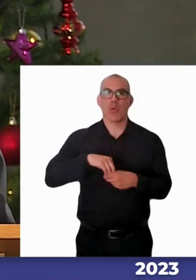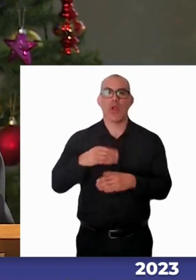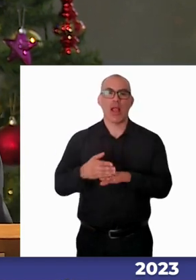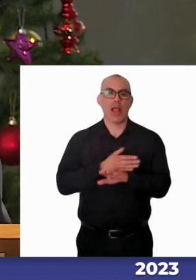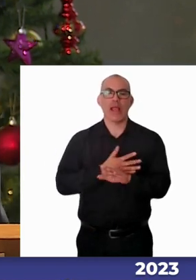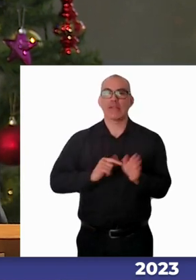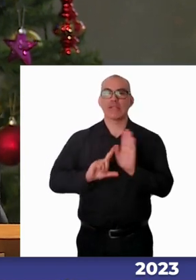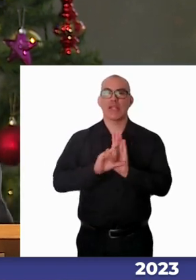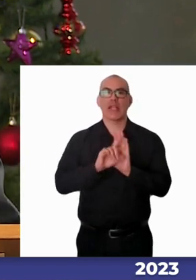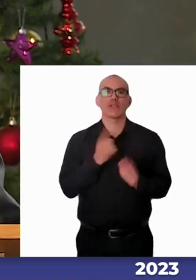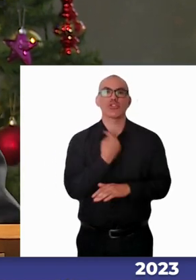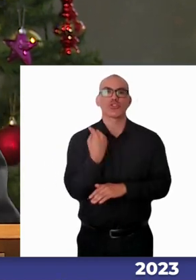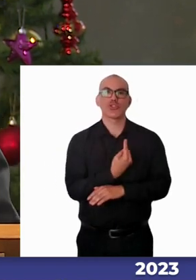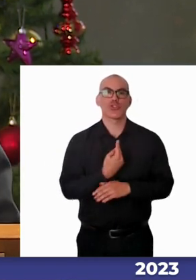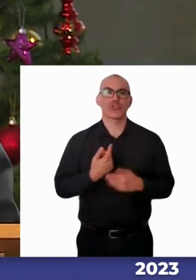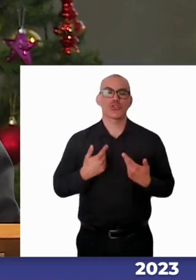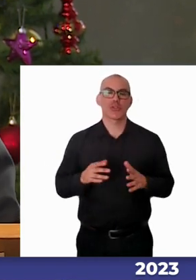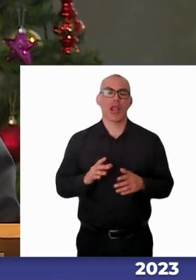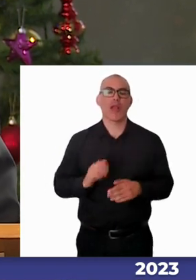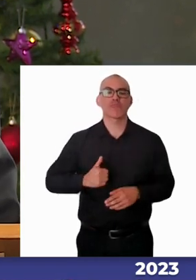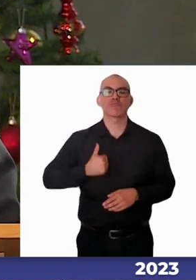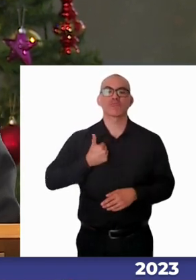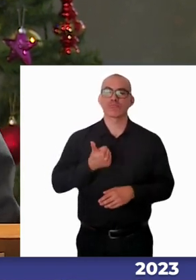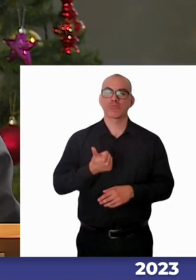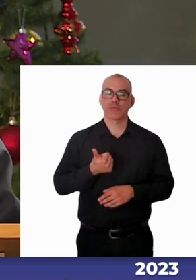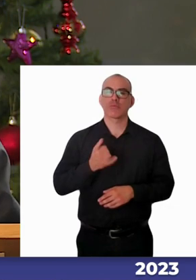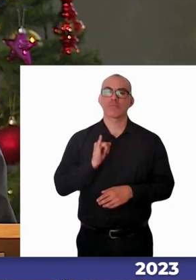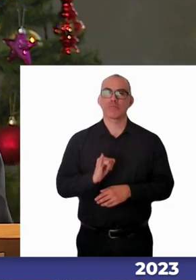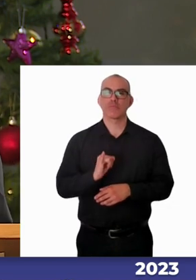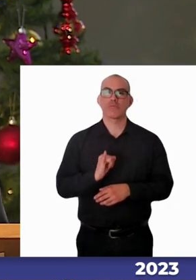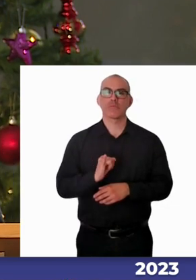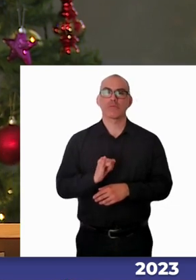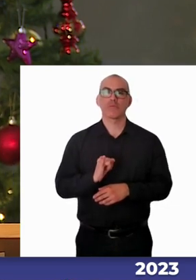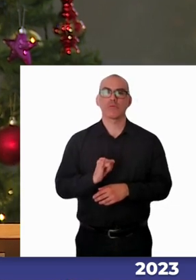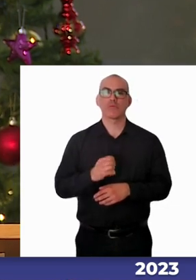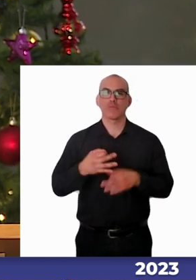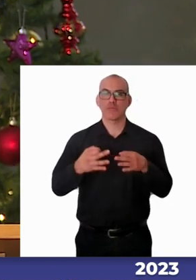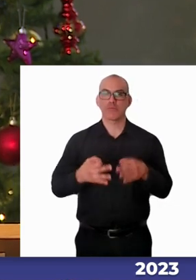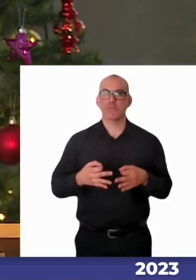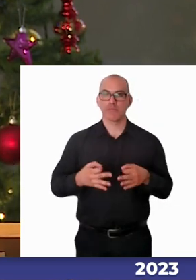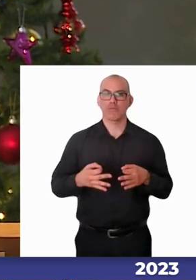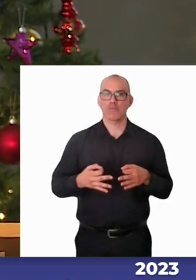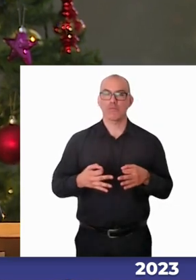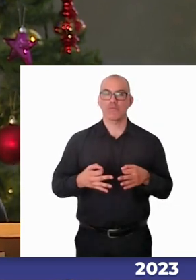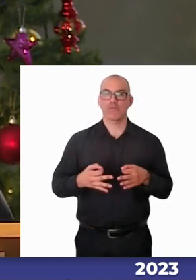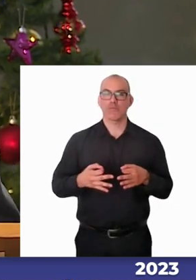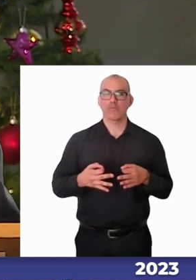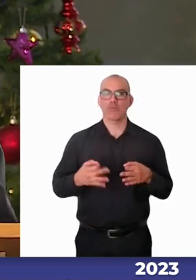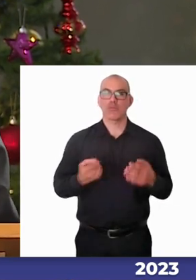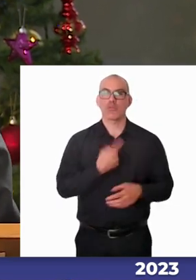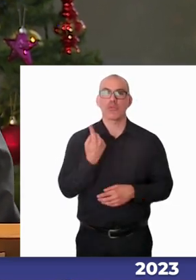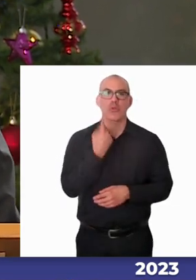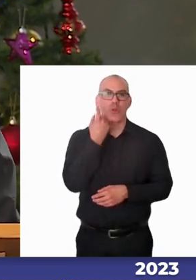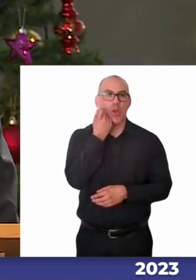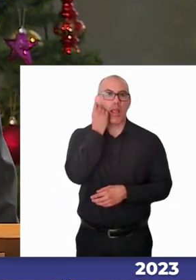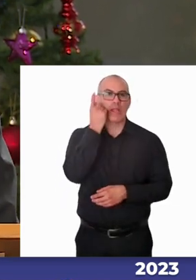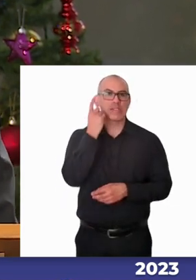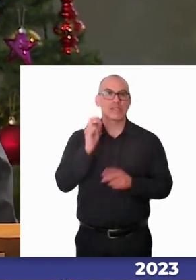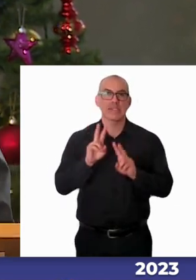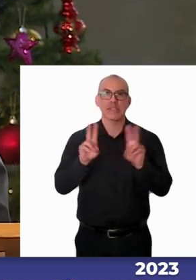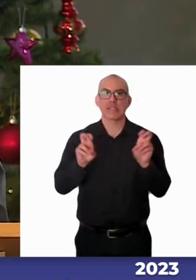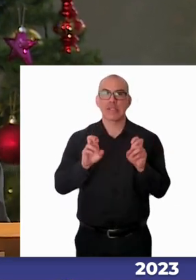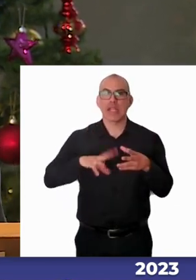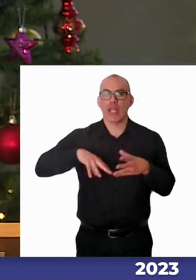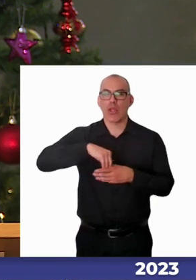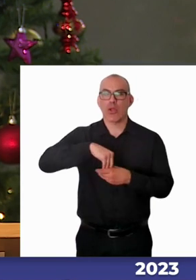nosotros tuvimos la voluntad, y me parece que correctamente, de entender que la inclusión era un